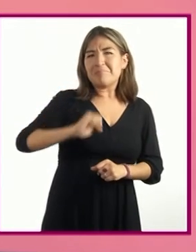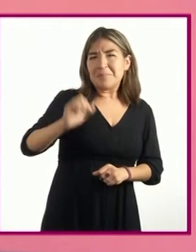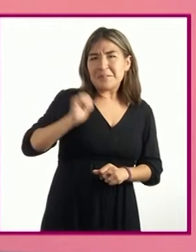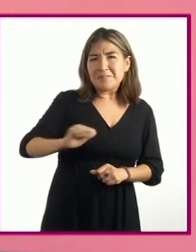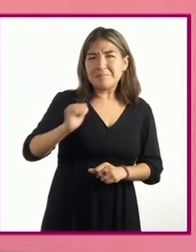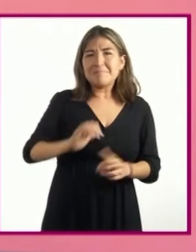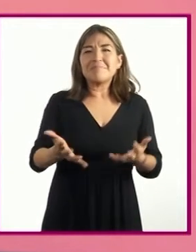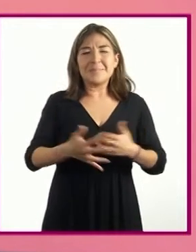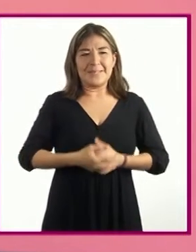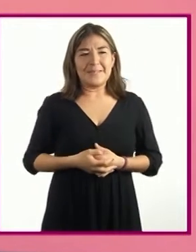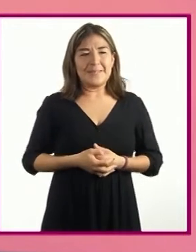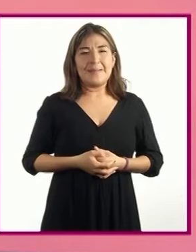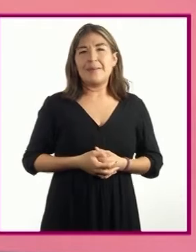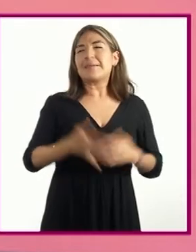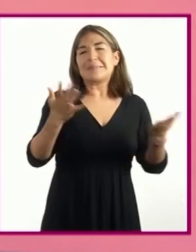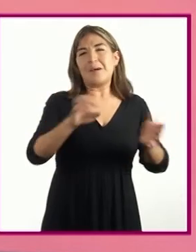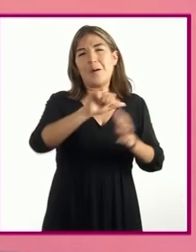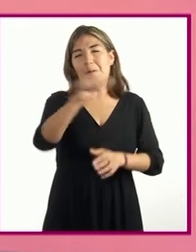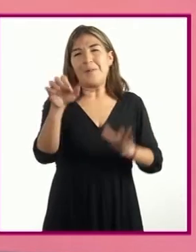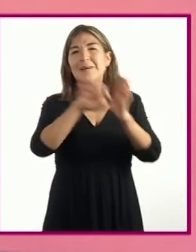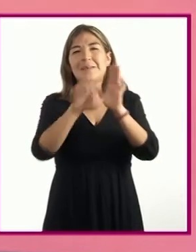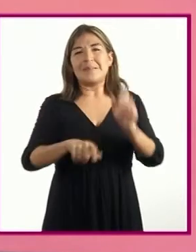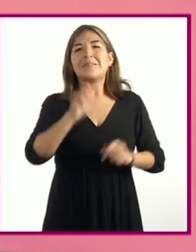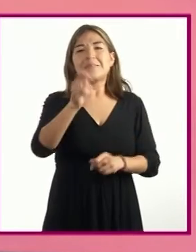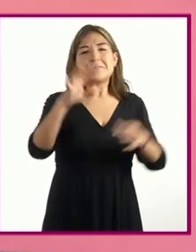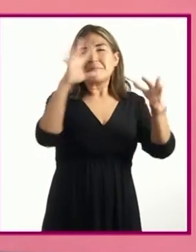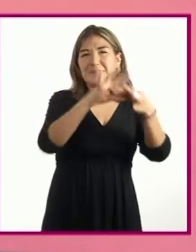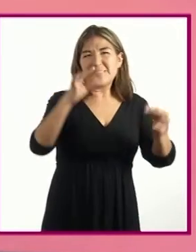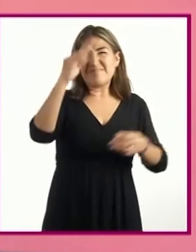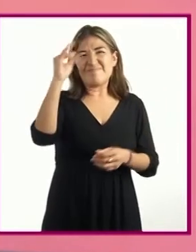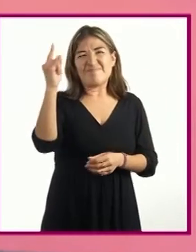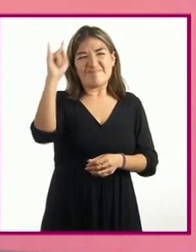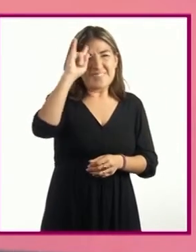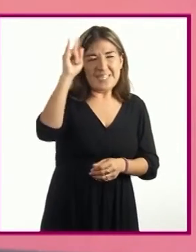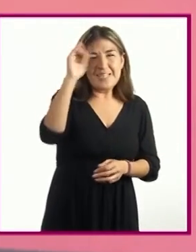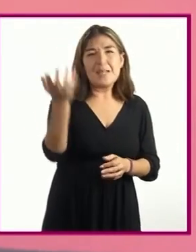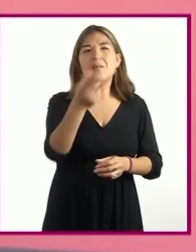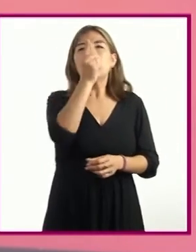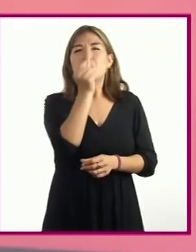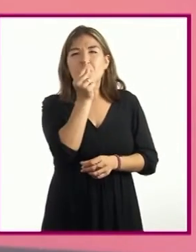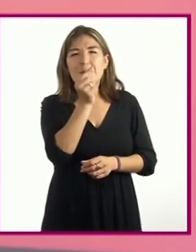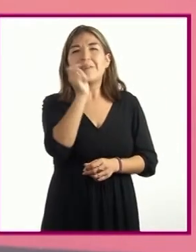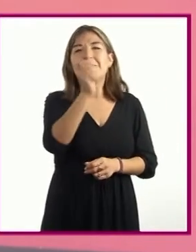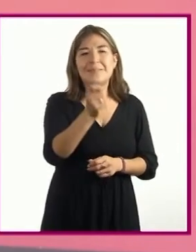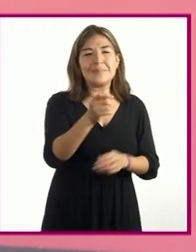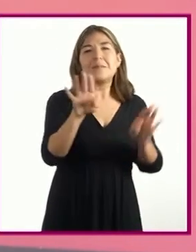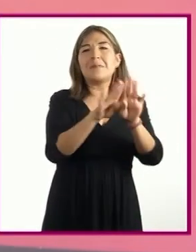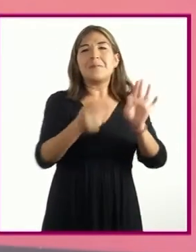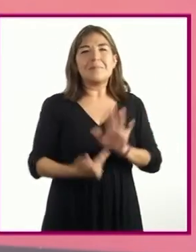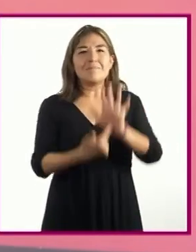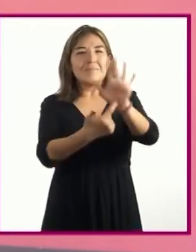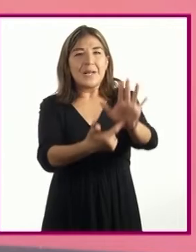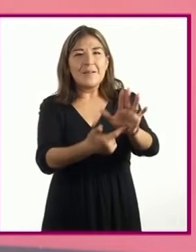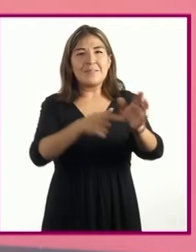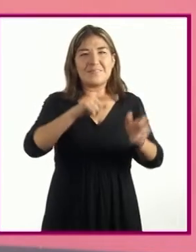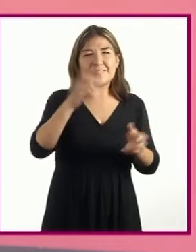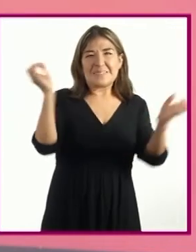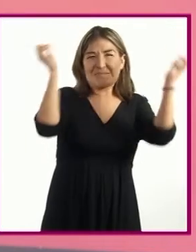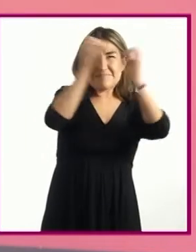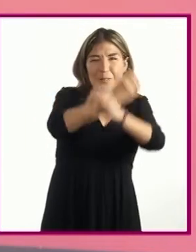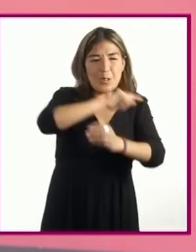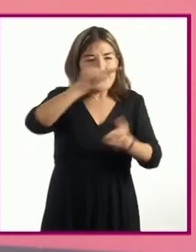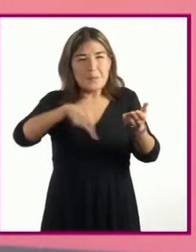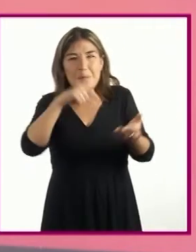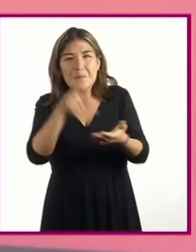Así es. En otros ejemplos, en las narraciones de terror o las policíacas, podríamos retomar los espacios tétricos y